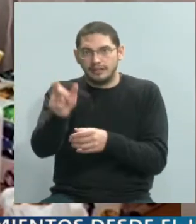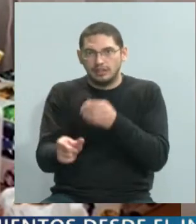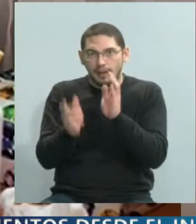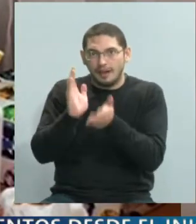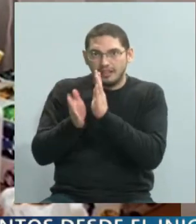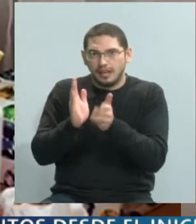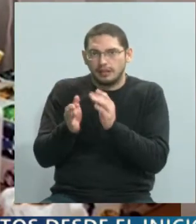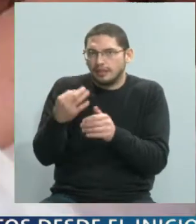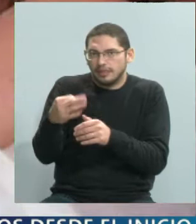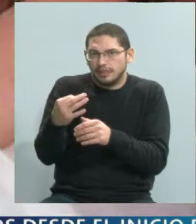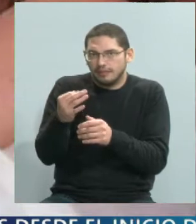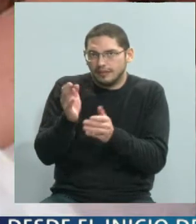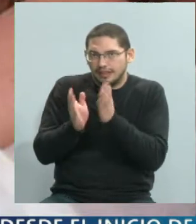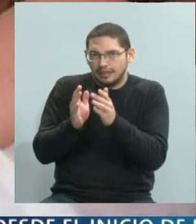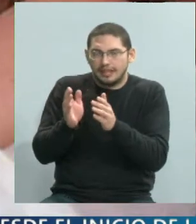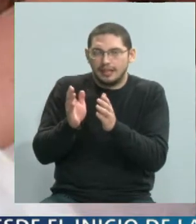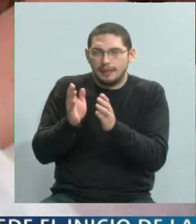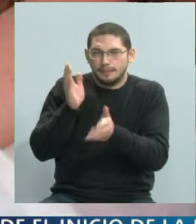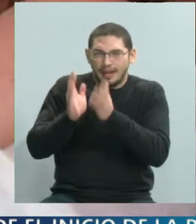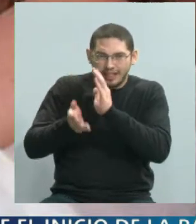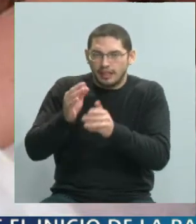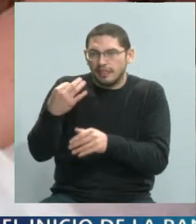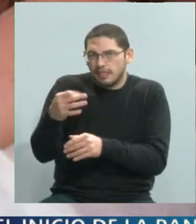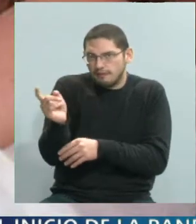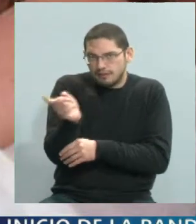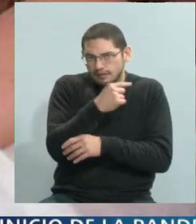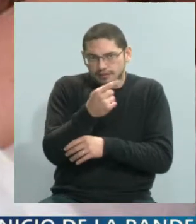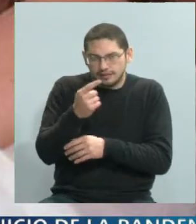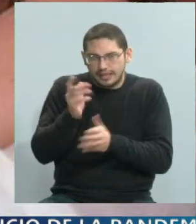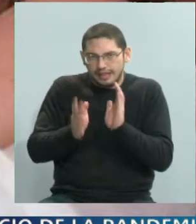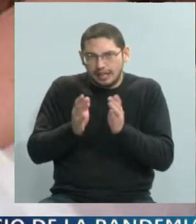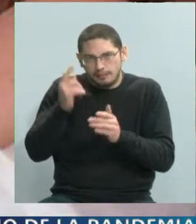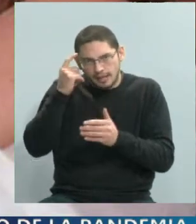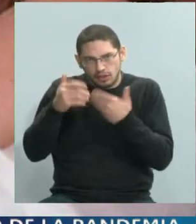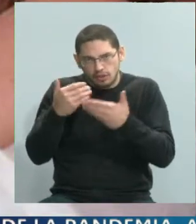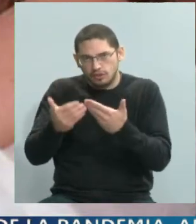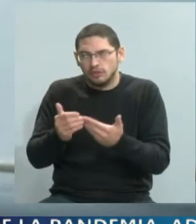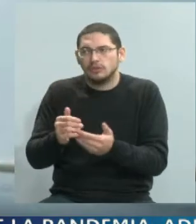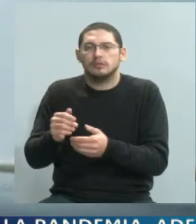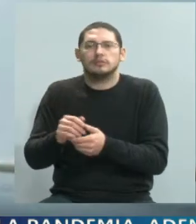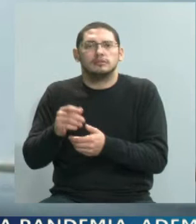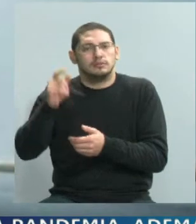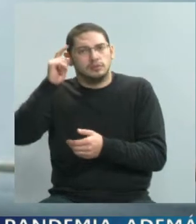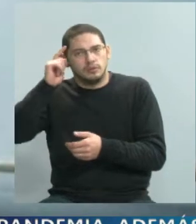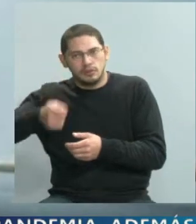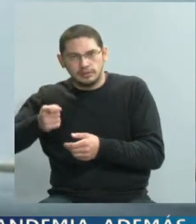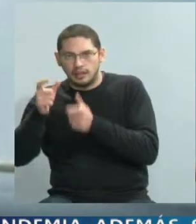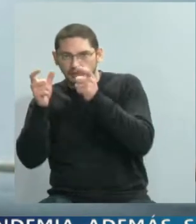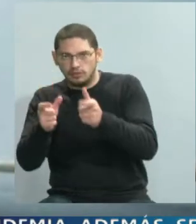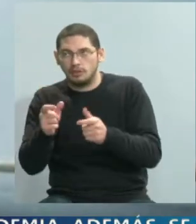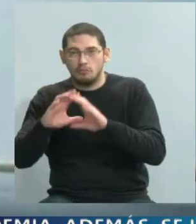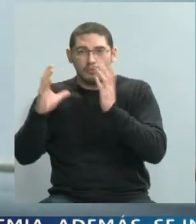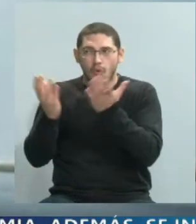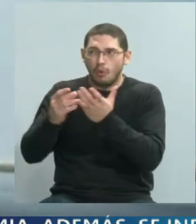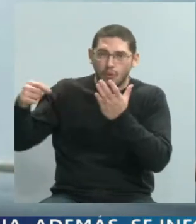maltratadoras. Es muy poco lo que se hace en el mundo incluso. Hay muy pocos equipos